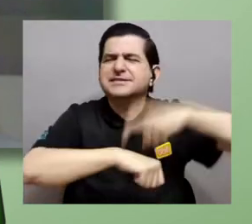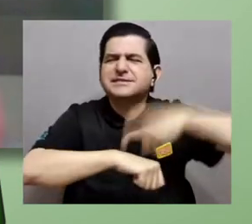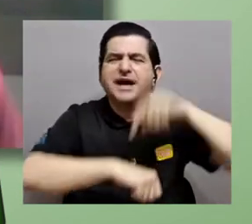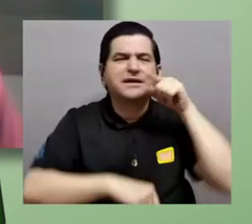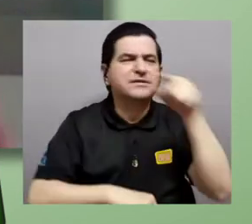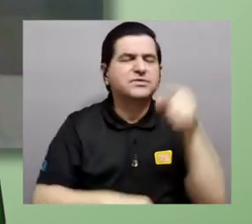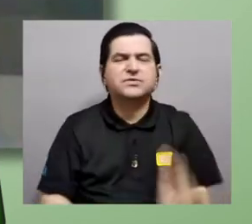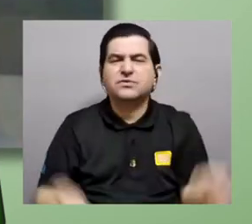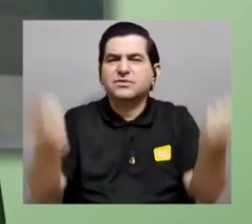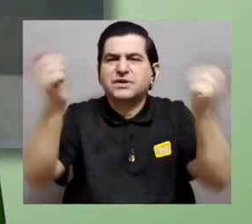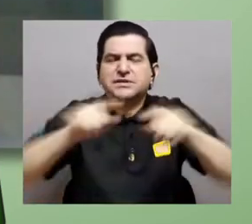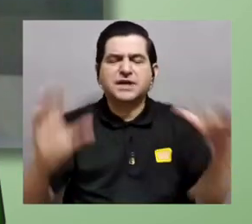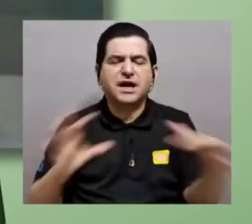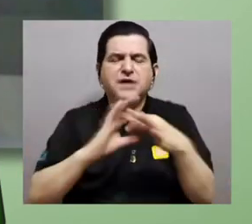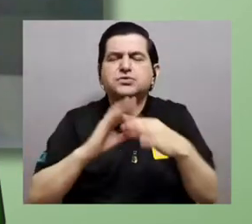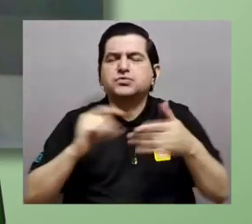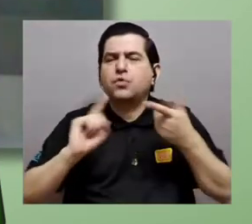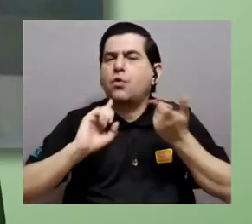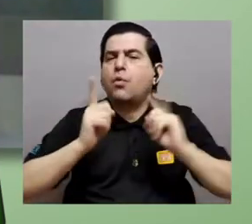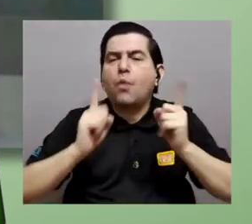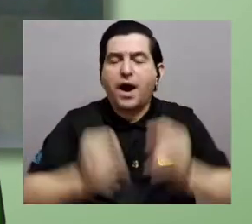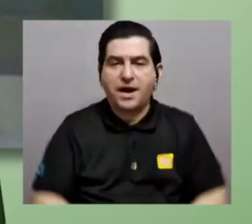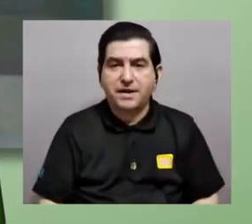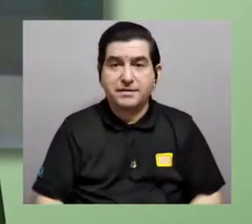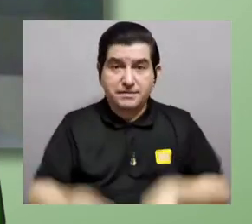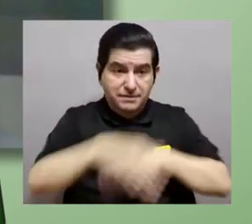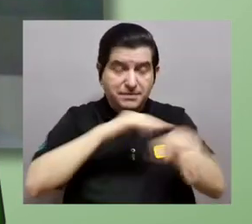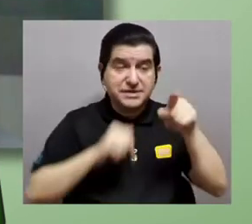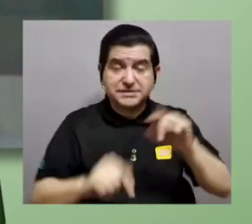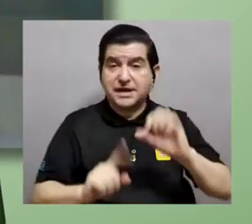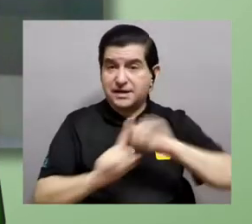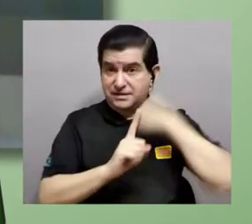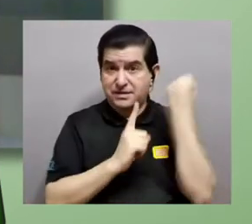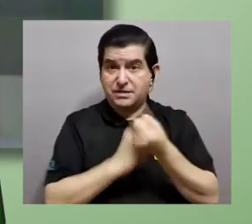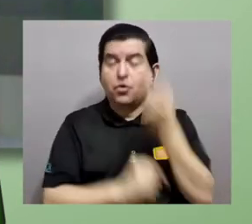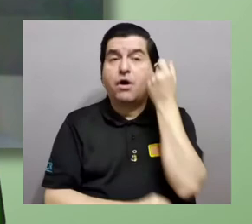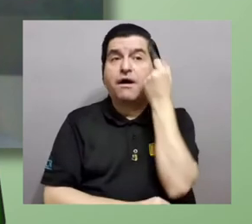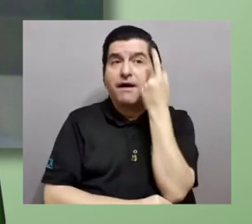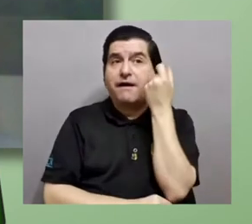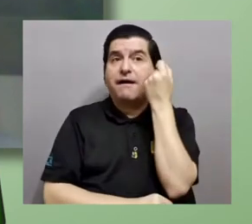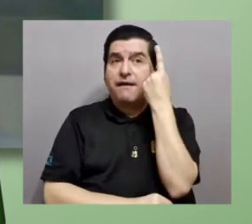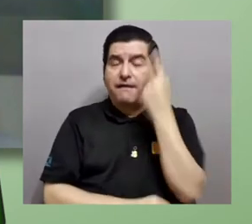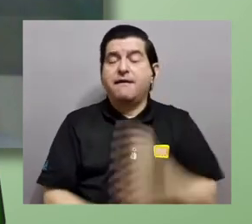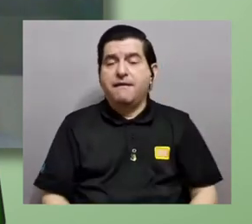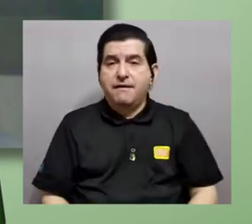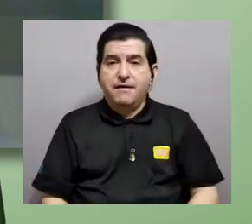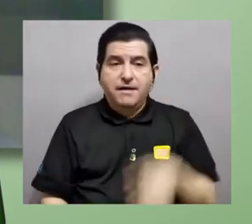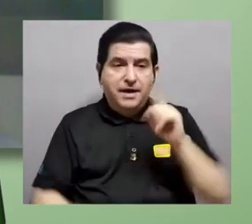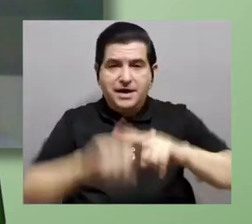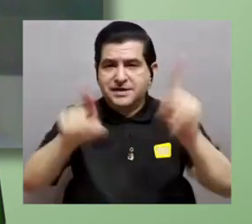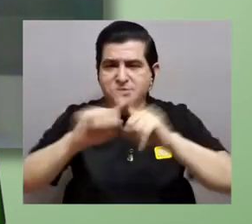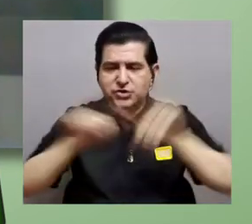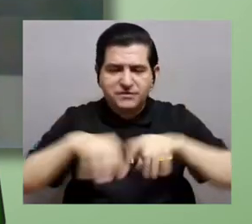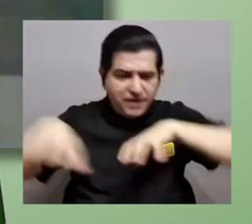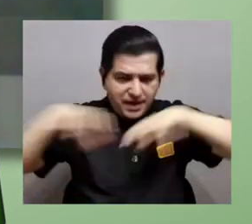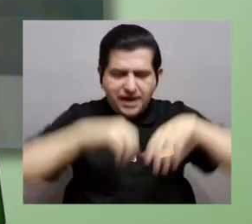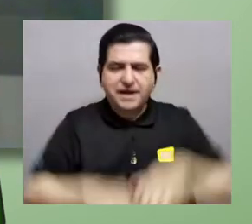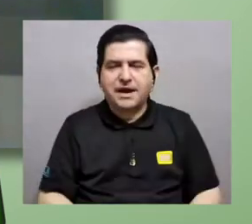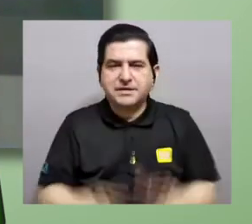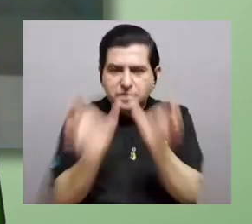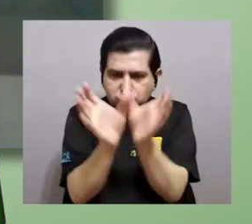periodos exactamente estuvieron unidas. Entonces, con base en eso se interpretan, ¿verdad?, esos